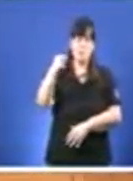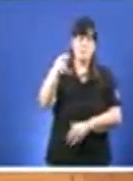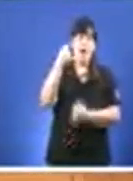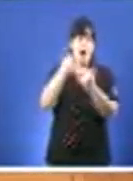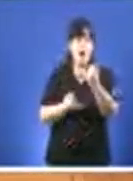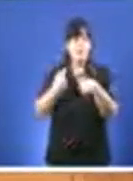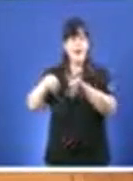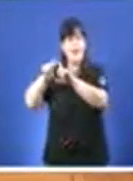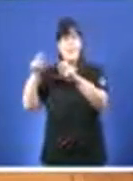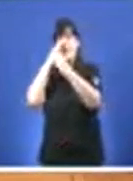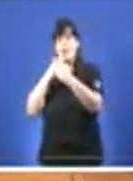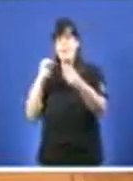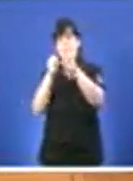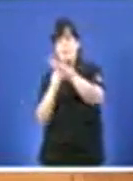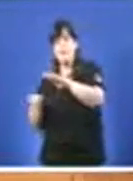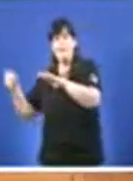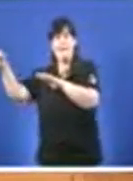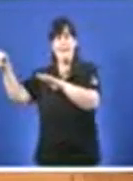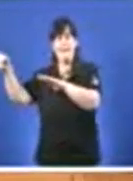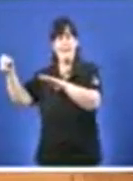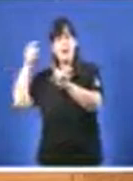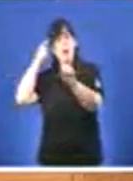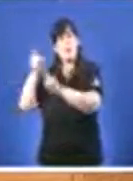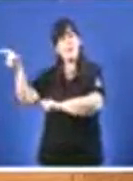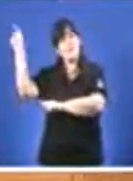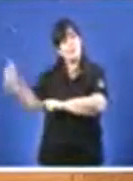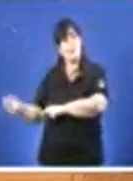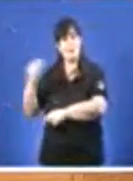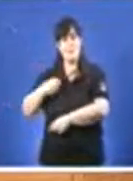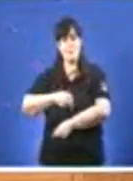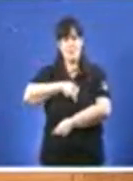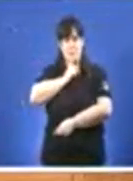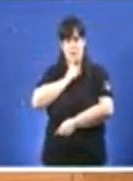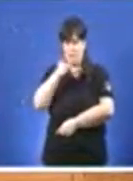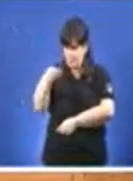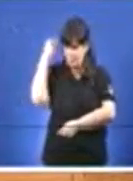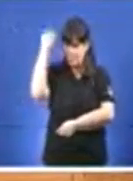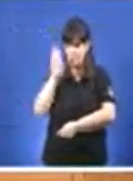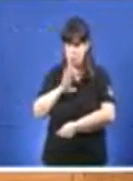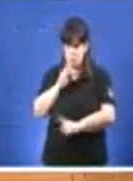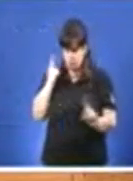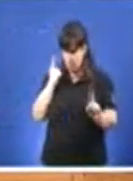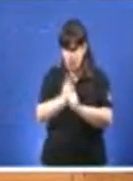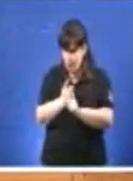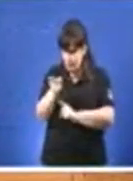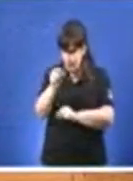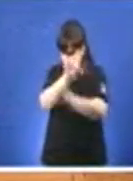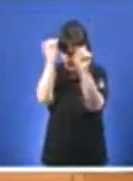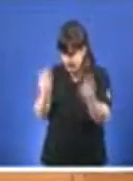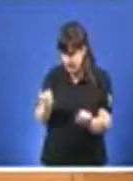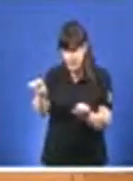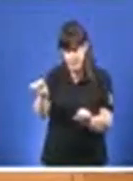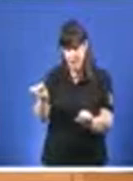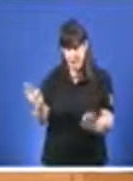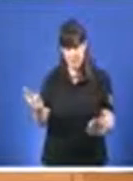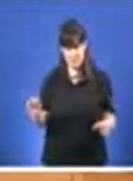unha canonsía para comprar o silencio. E parece que así se combate realmente os casos que afectan a sociedade